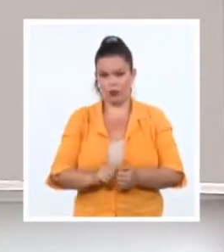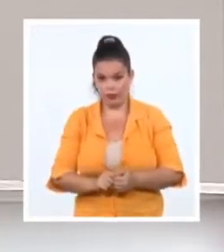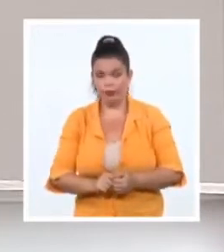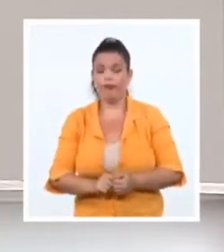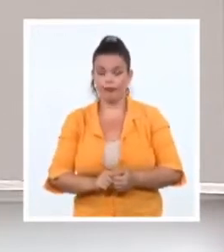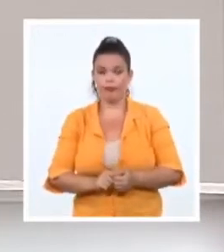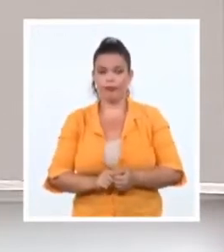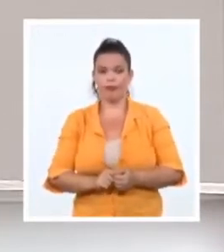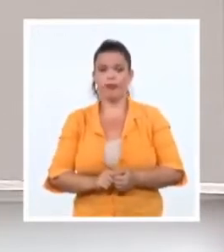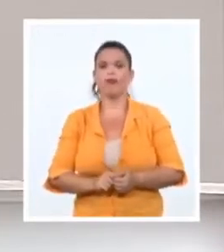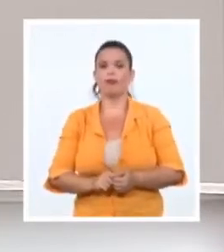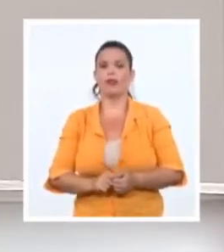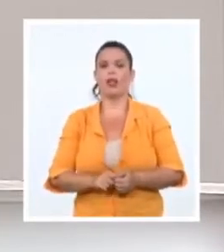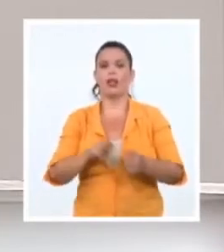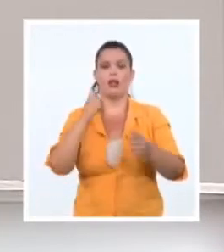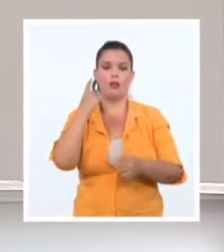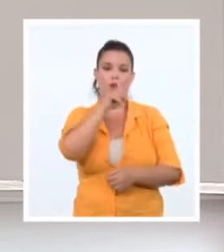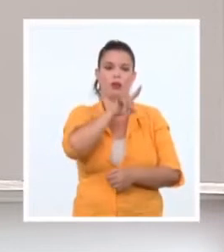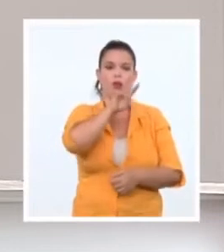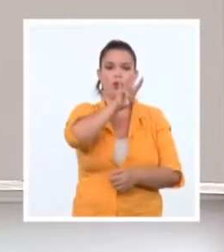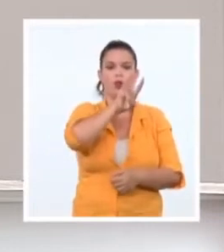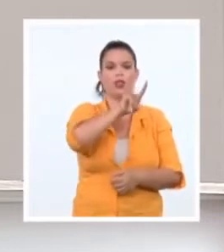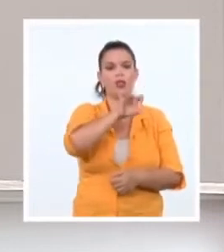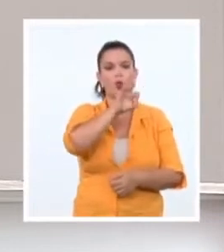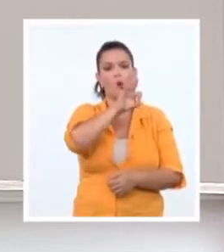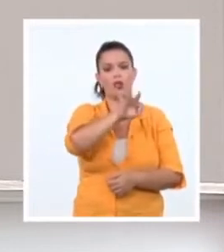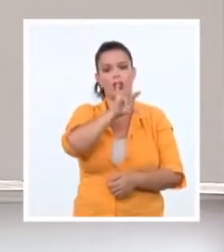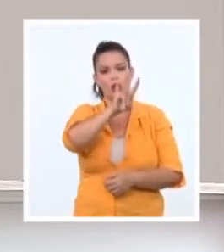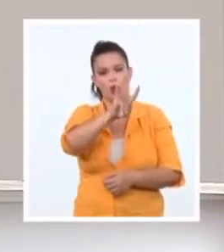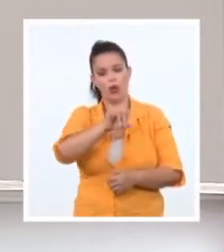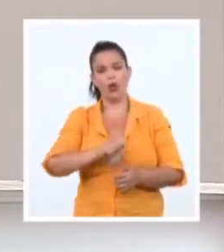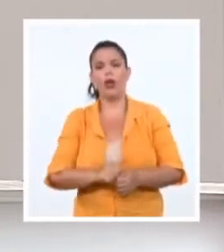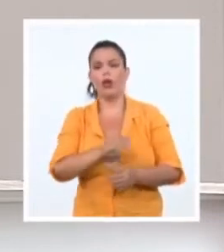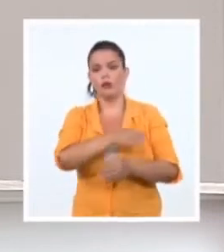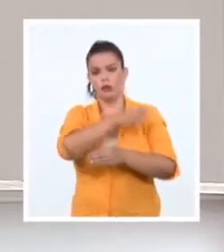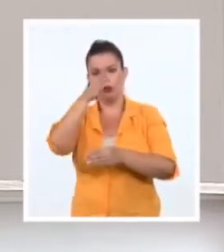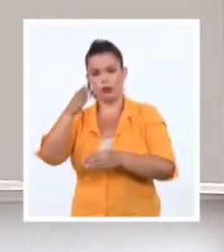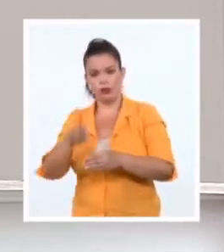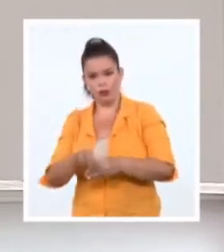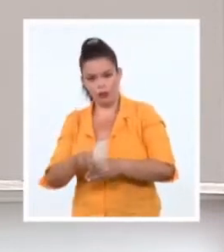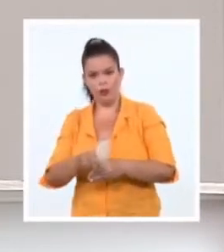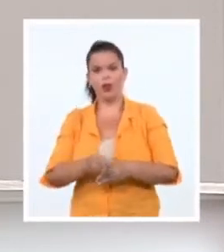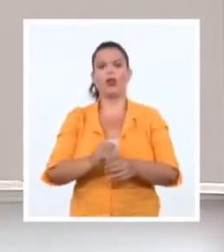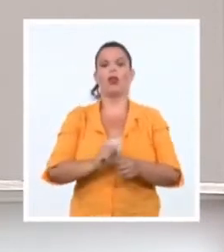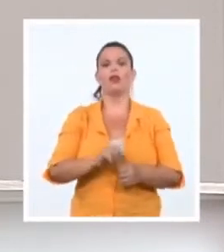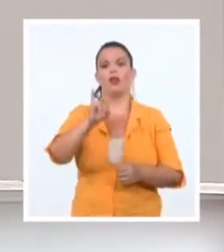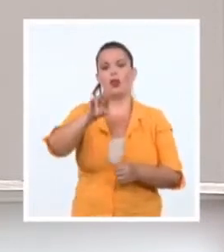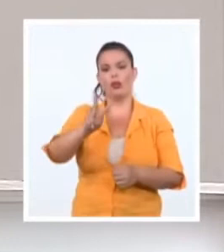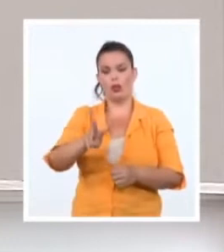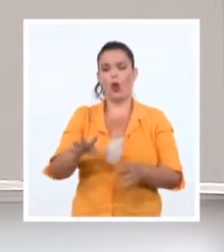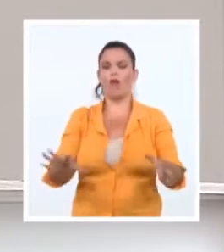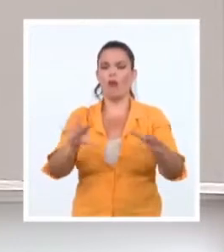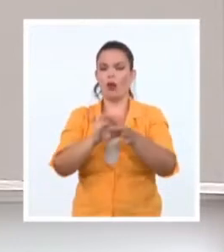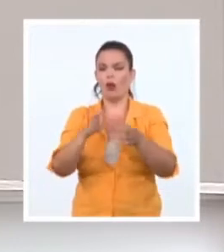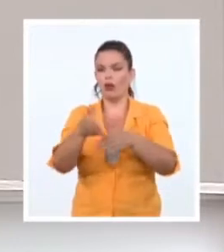82 vinculan a Ramón Saúl con el atentado a la sección de intereses de Cuba en Washington y